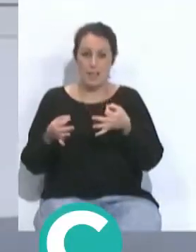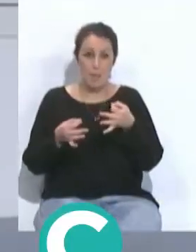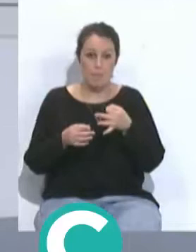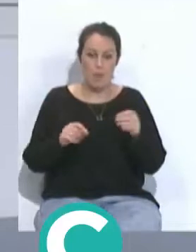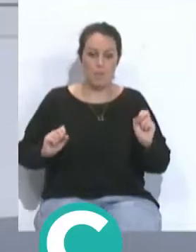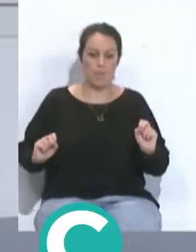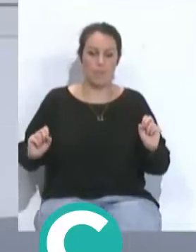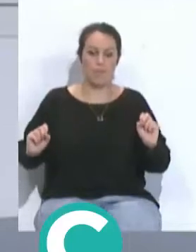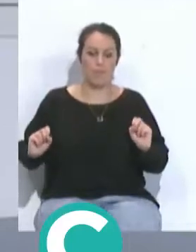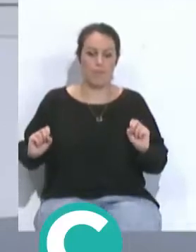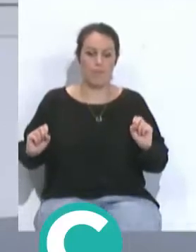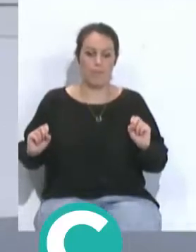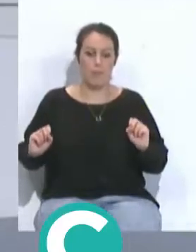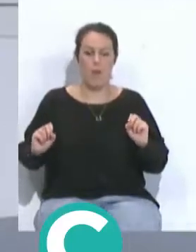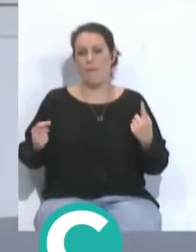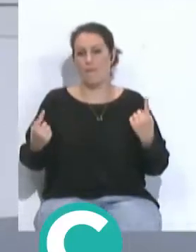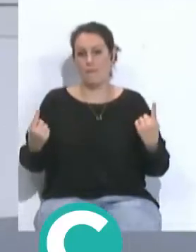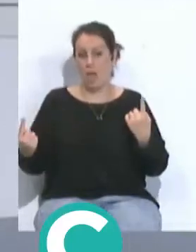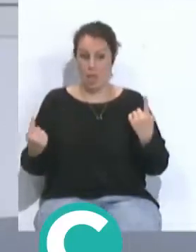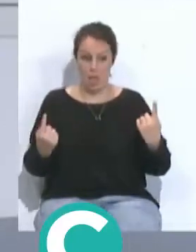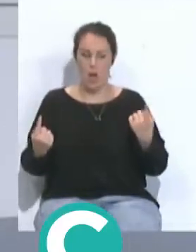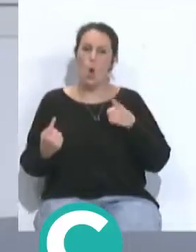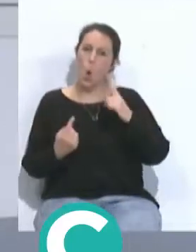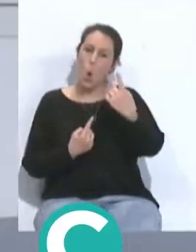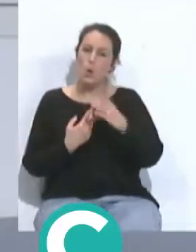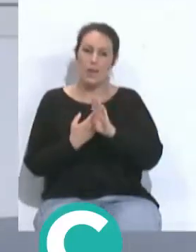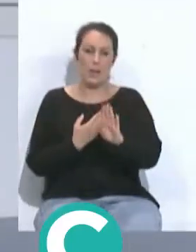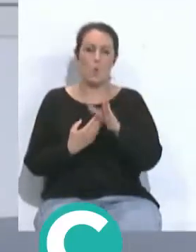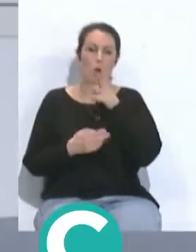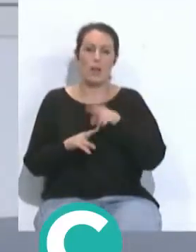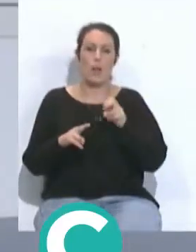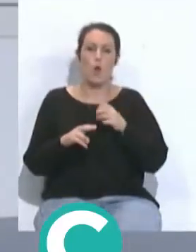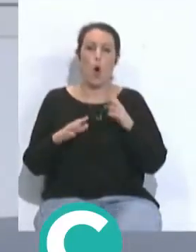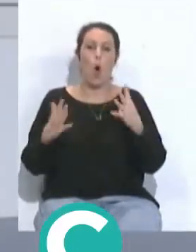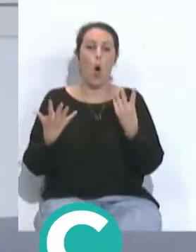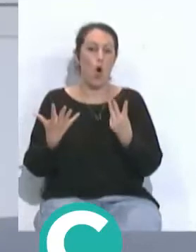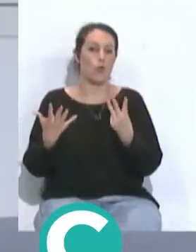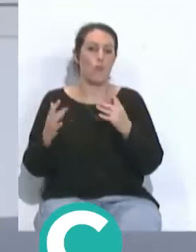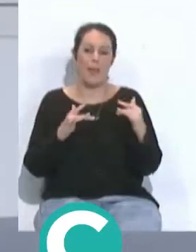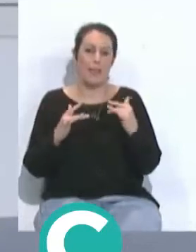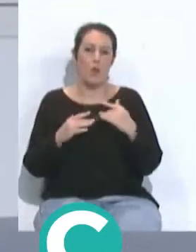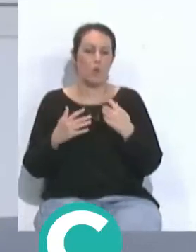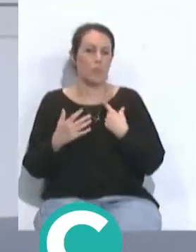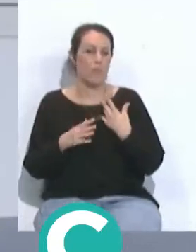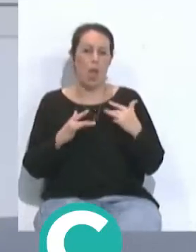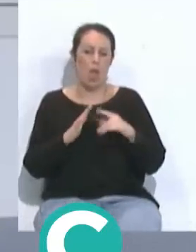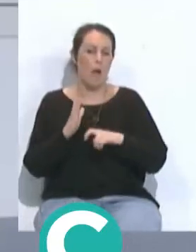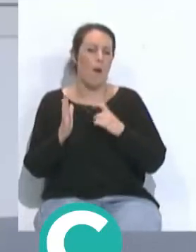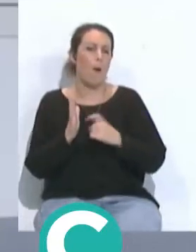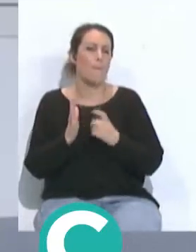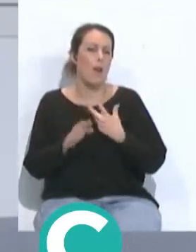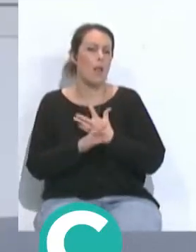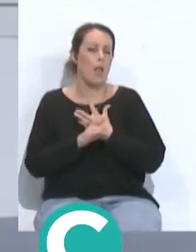de banda y uno de los delanteros porque Negredo lleva ocho partidos consecutivos jugando los 90 minutos